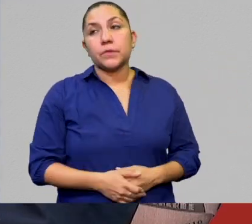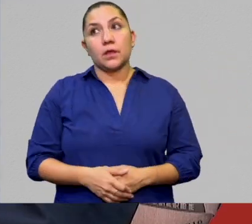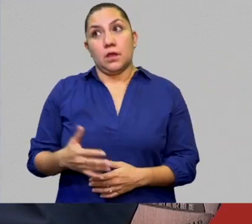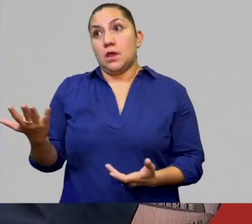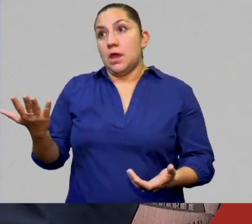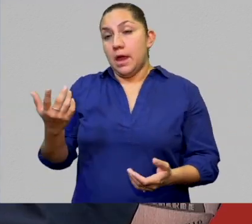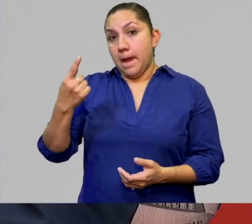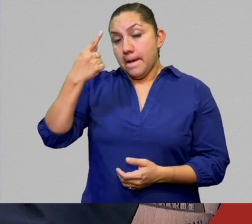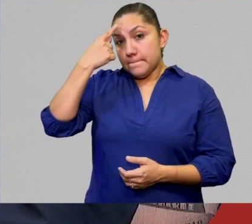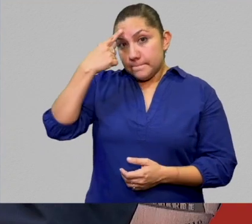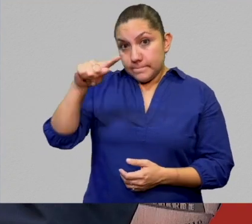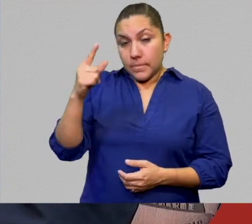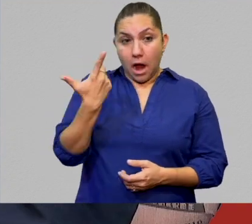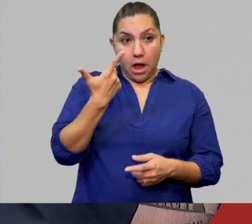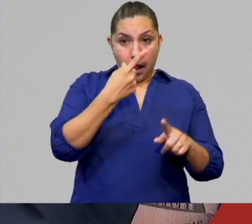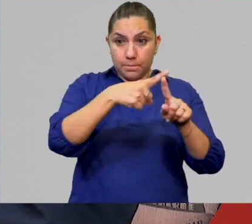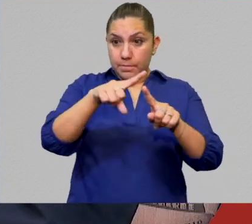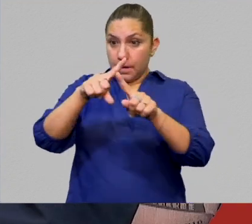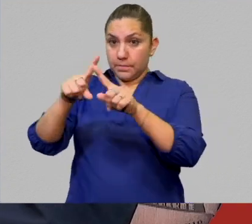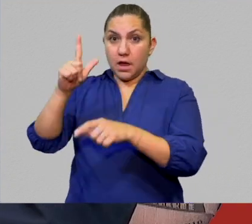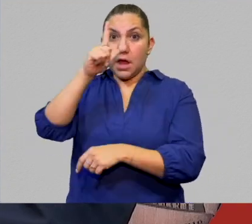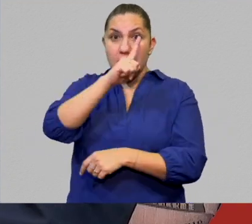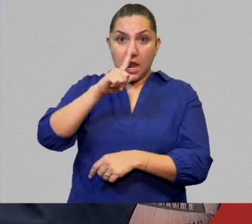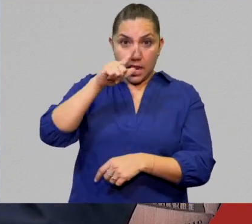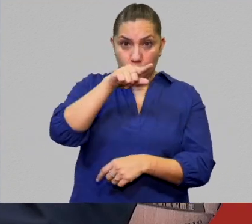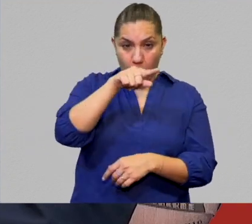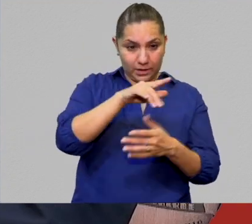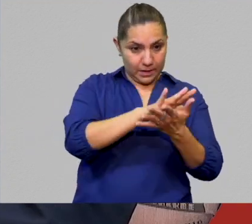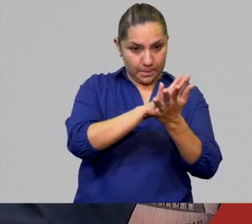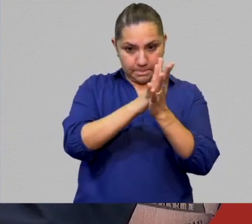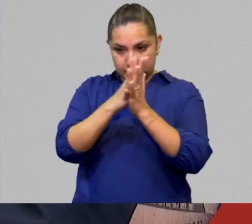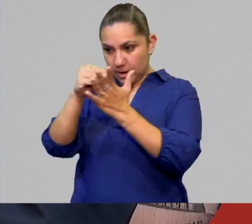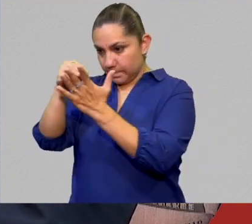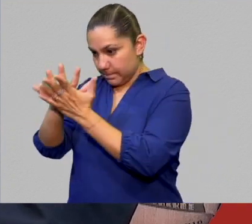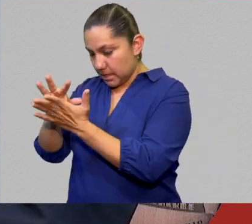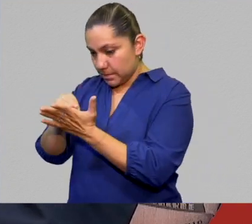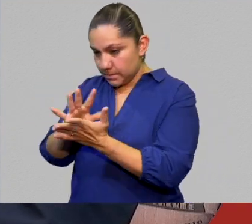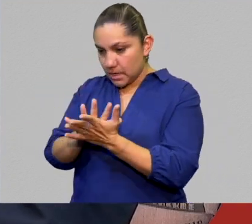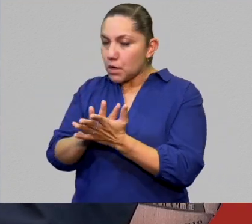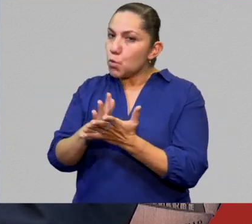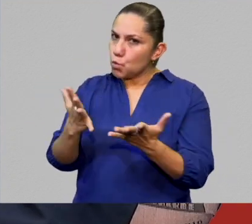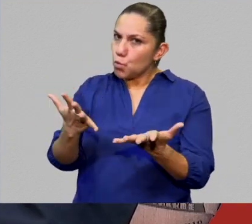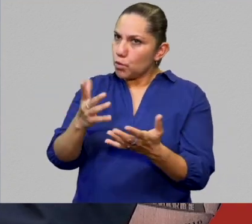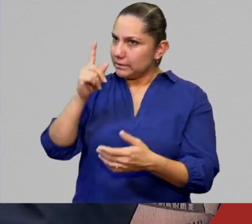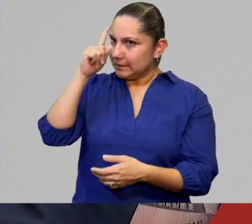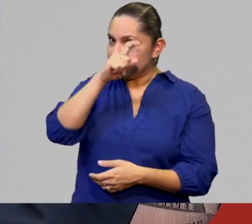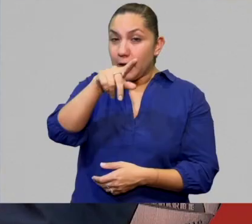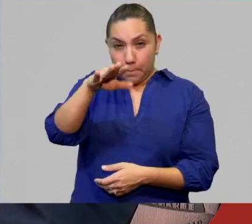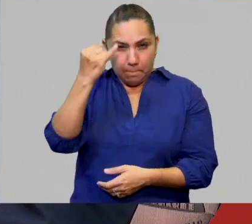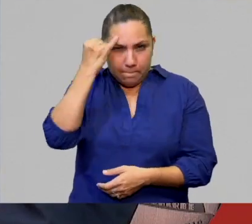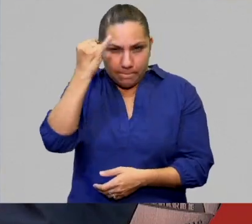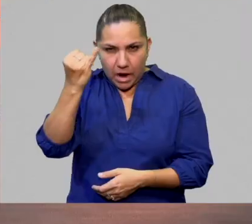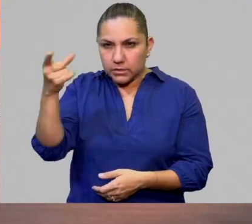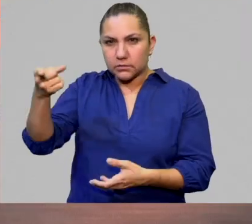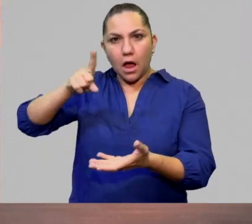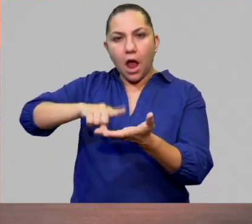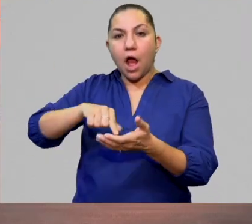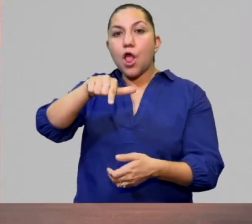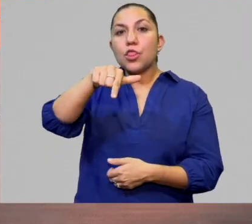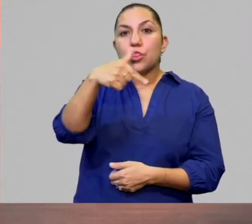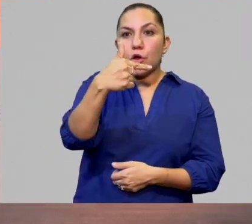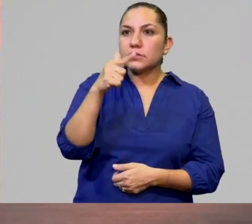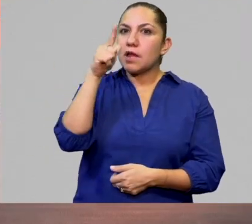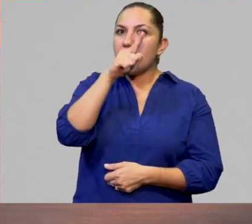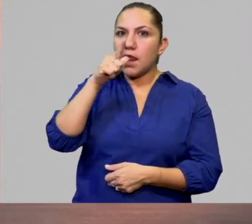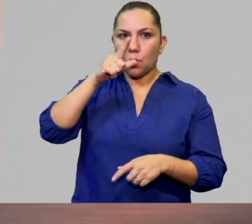es sin duda un reto. Por ejemplo, en un libro que compila la antología de un festival donde se presentan 12 lenguas